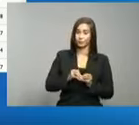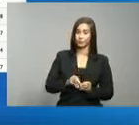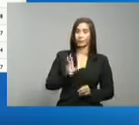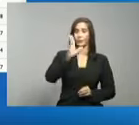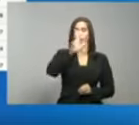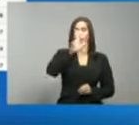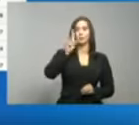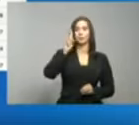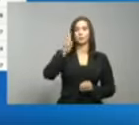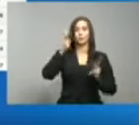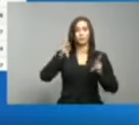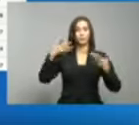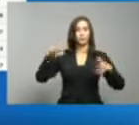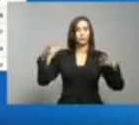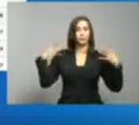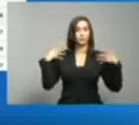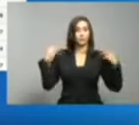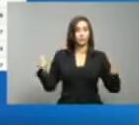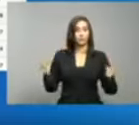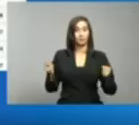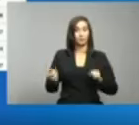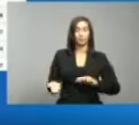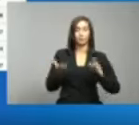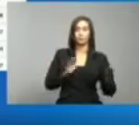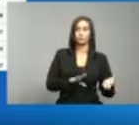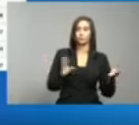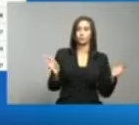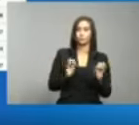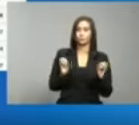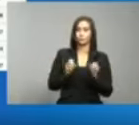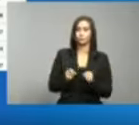recuperados, cero fallecimientos.